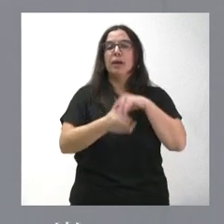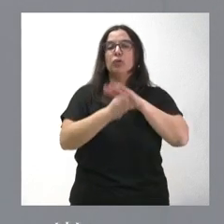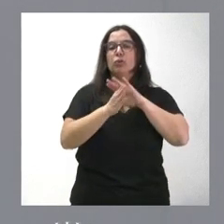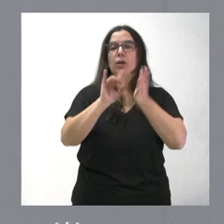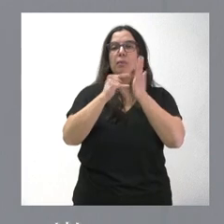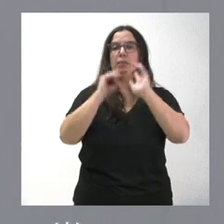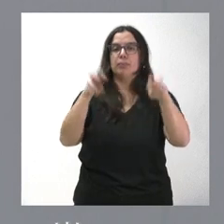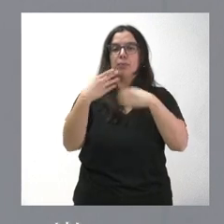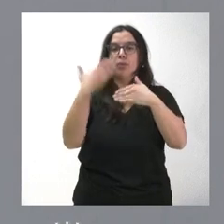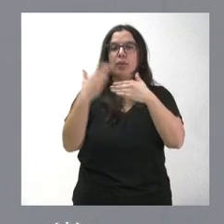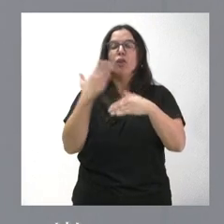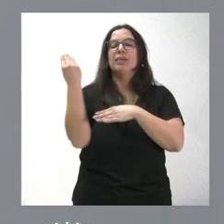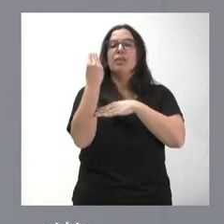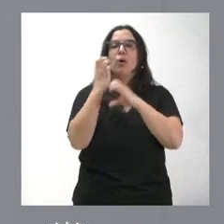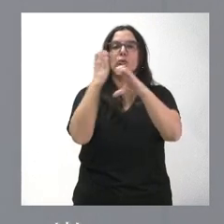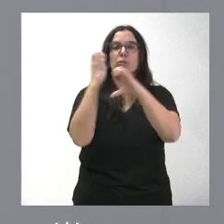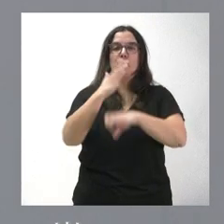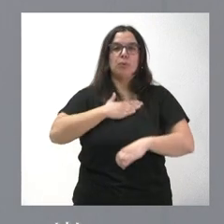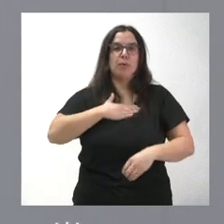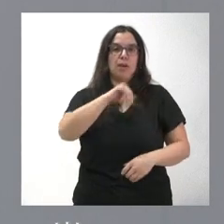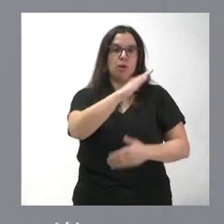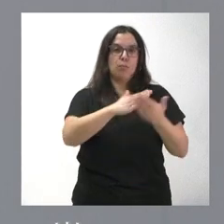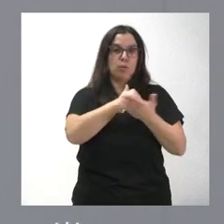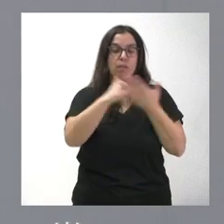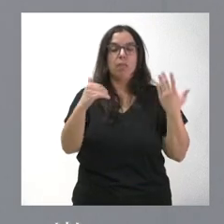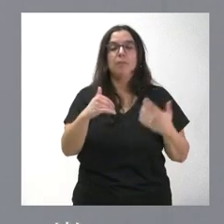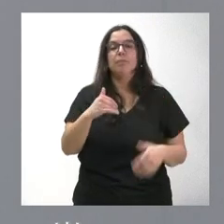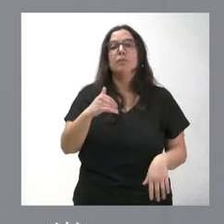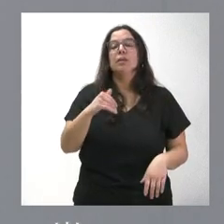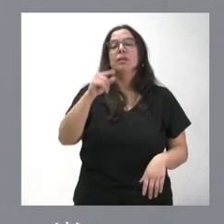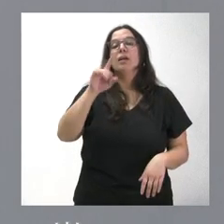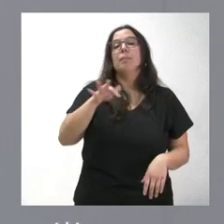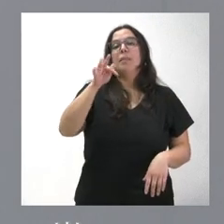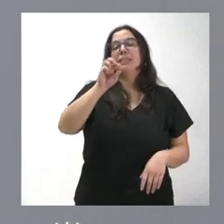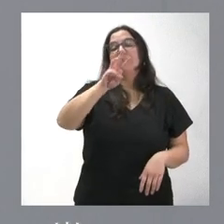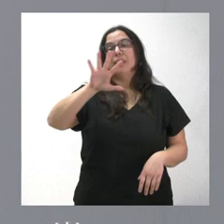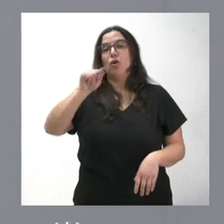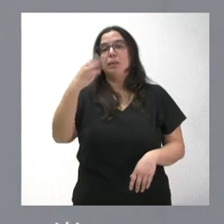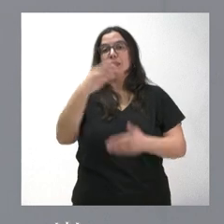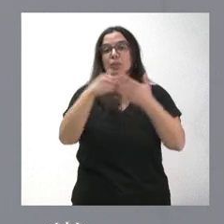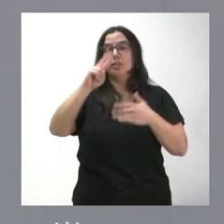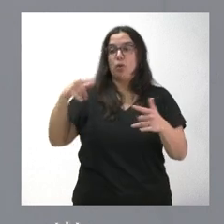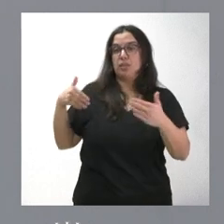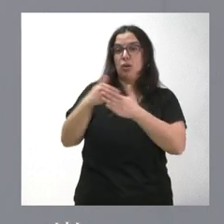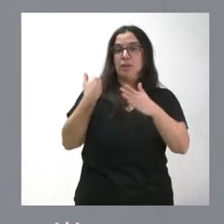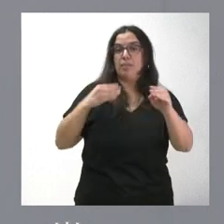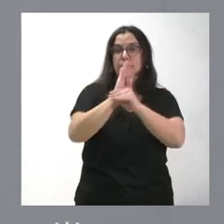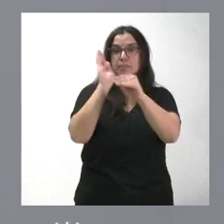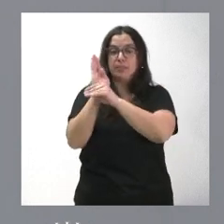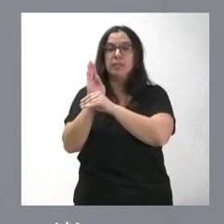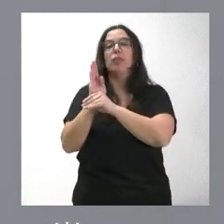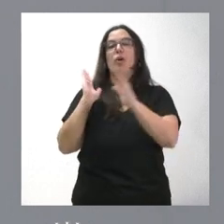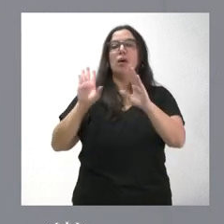modernización de estaciones y autobuses de titularidad autonómica. Se unen a los 35,3 millones de euros que habíamos invertidos en este